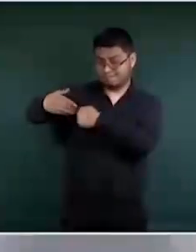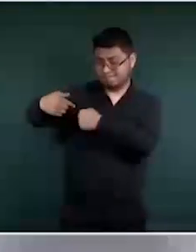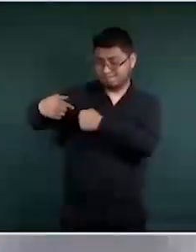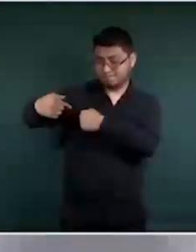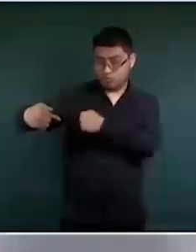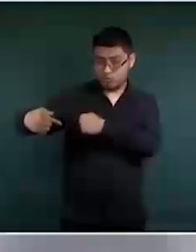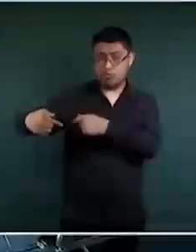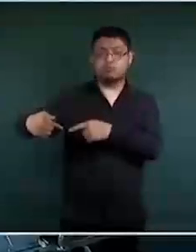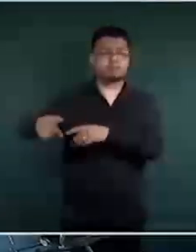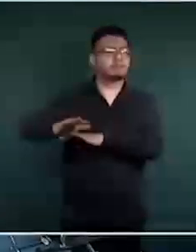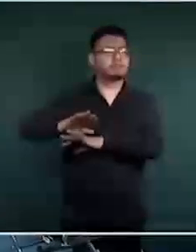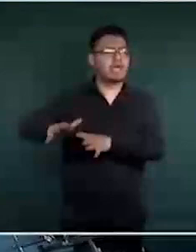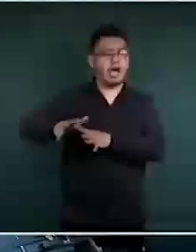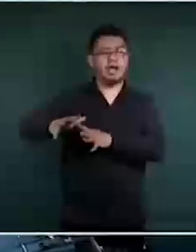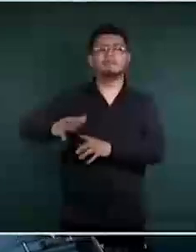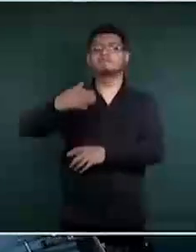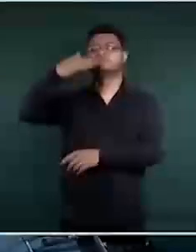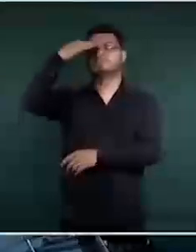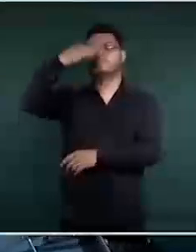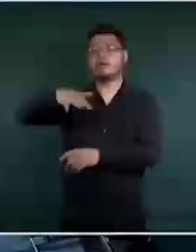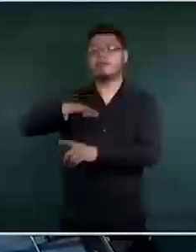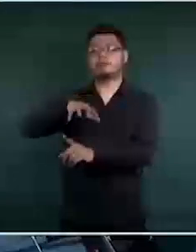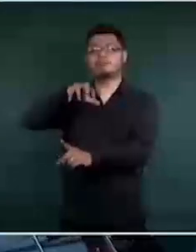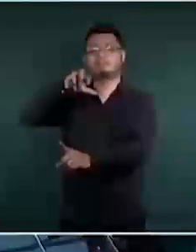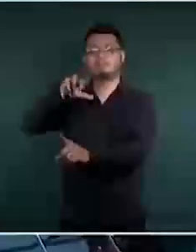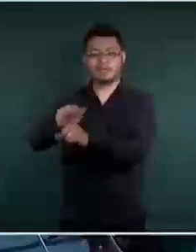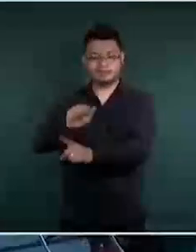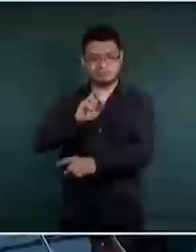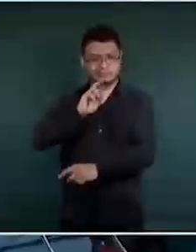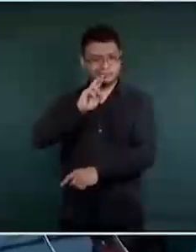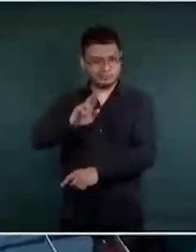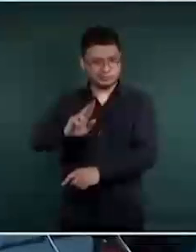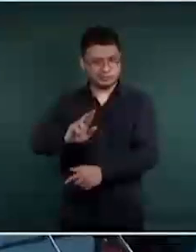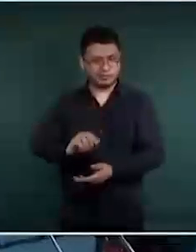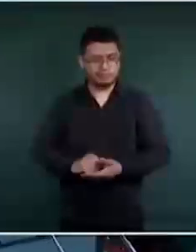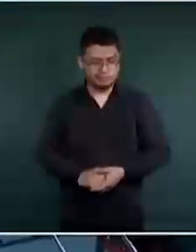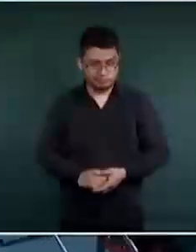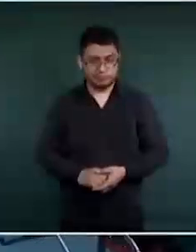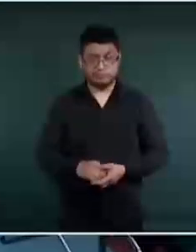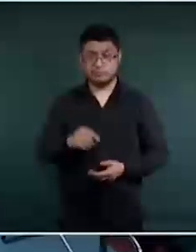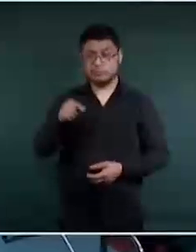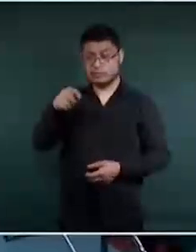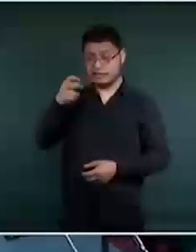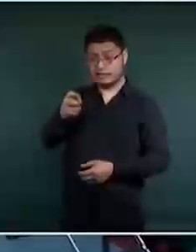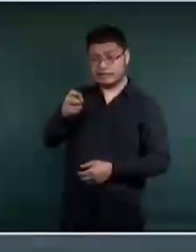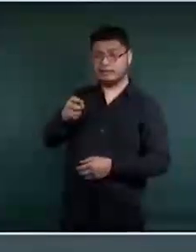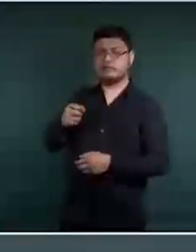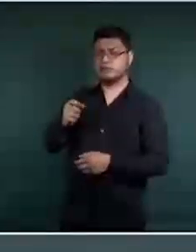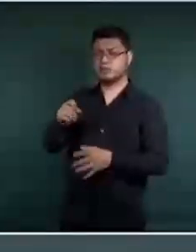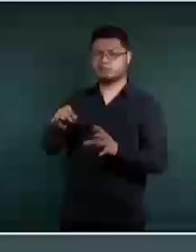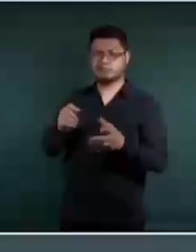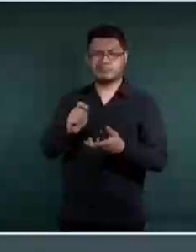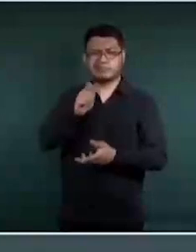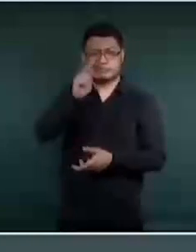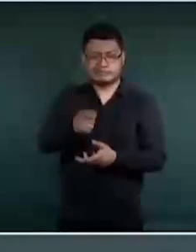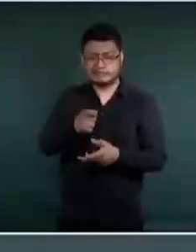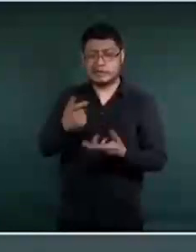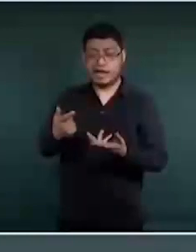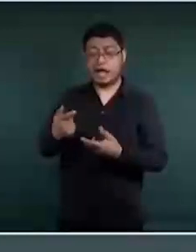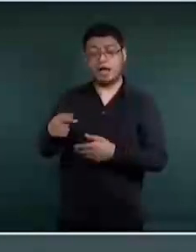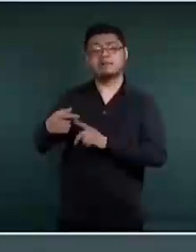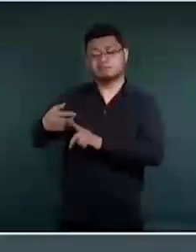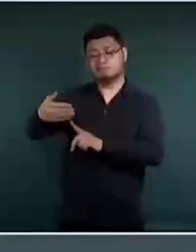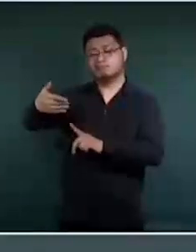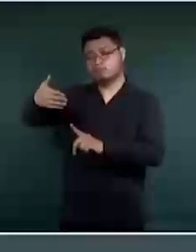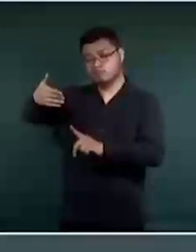tengamos buenos resultados. Esta es una espina clavada, es